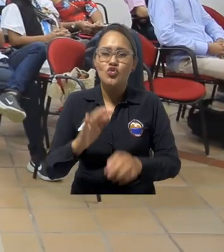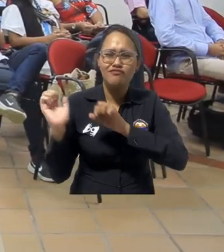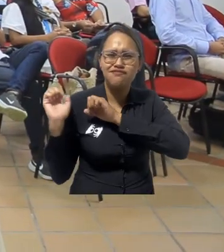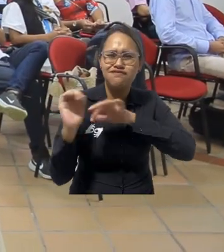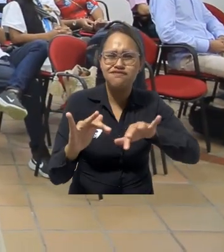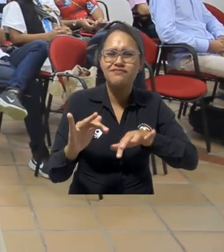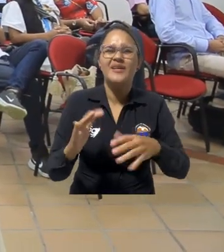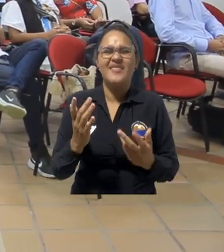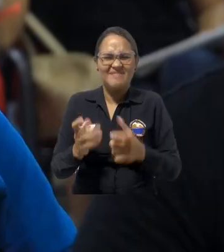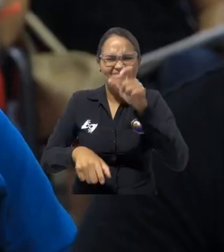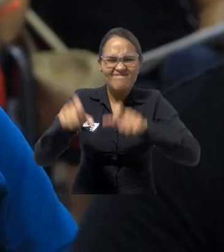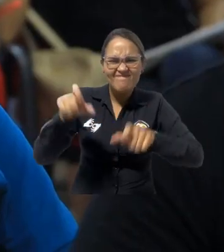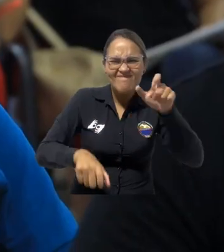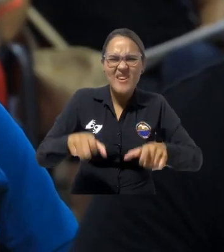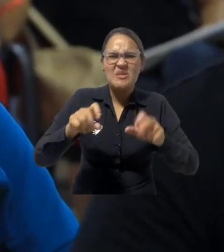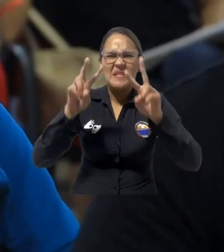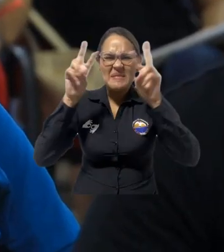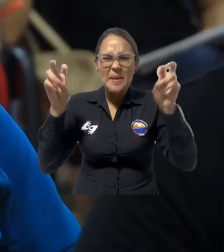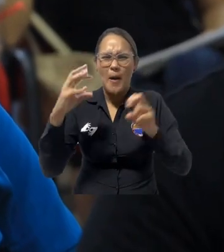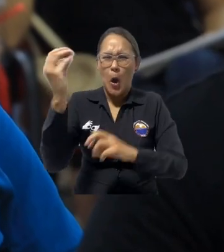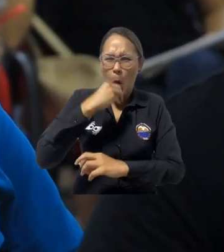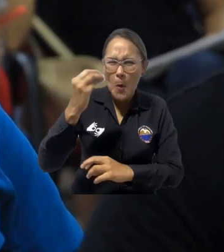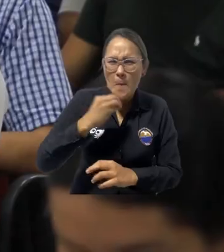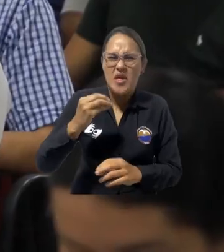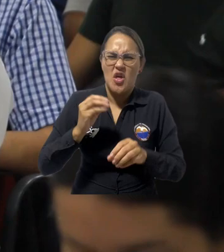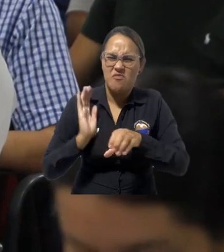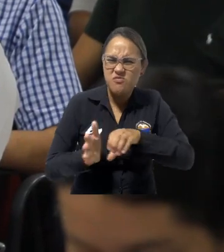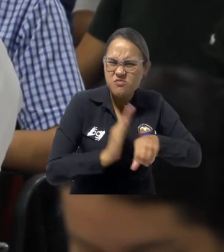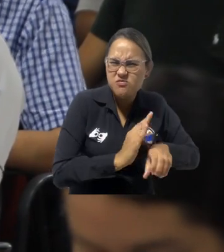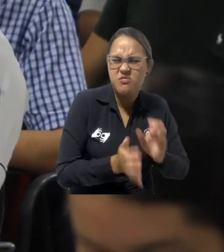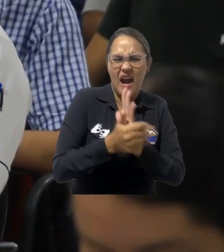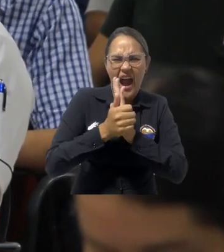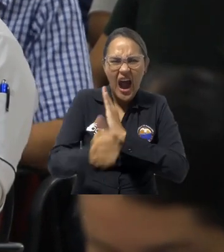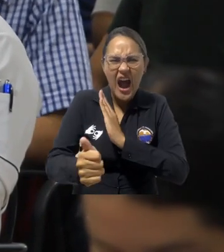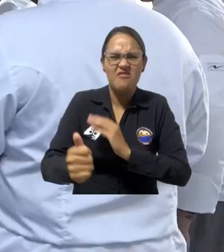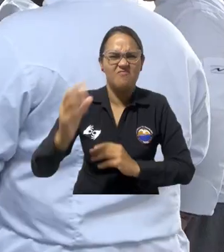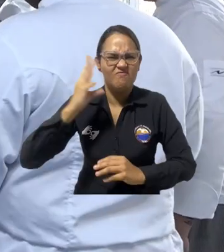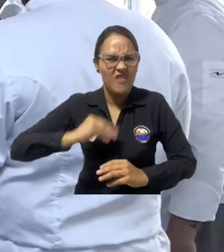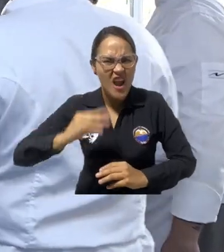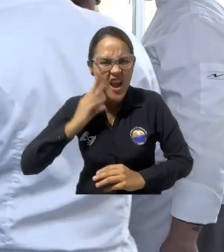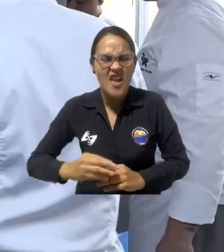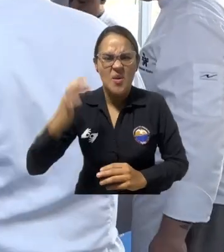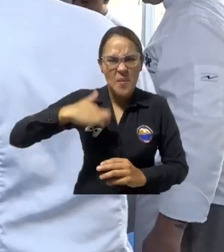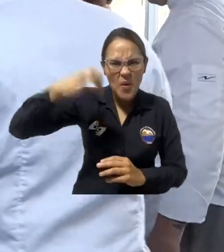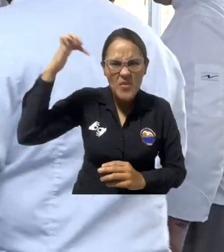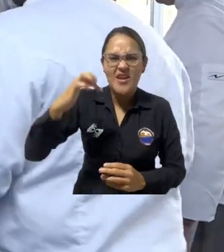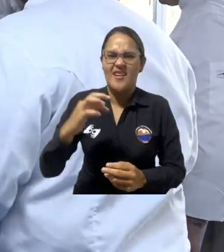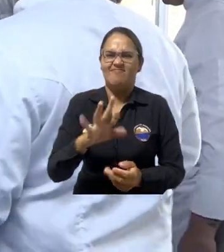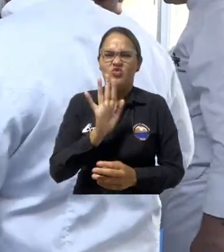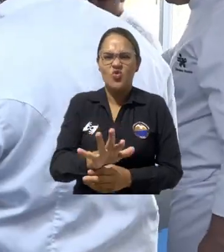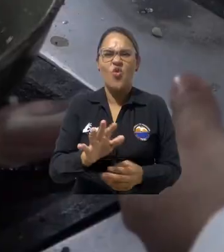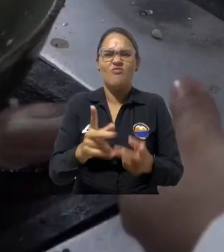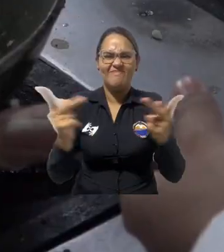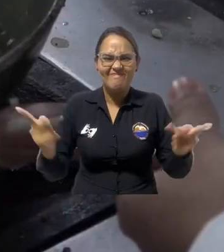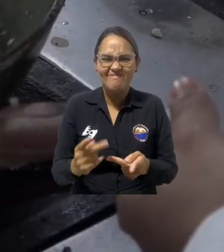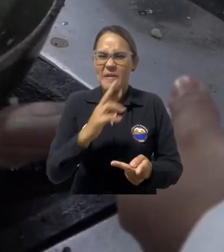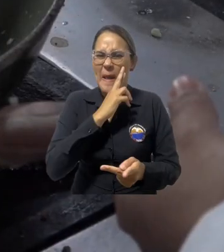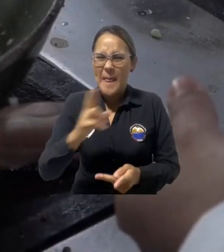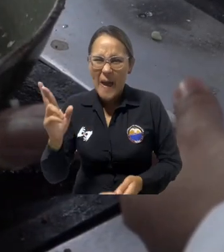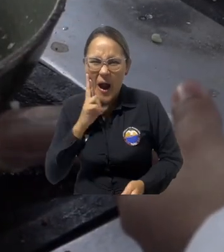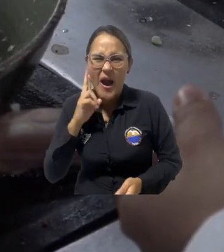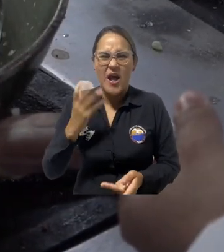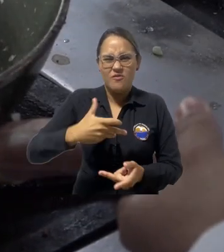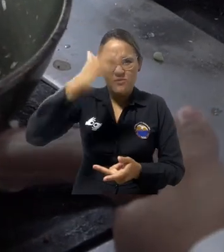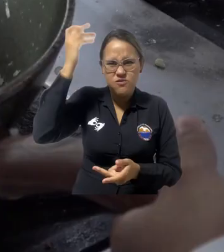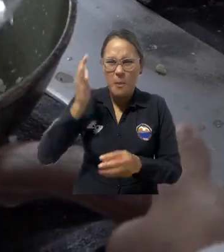El evento que convocó a todos los actores de la cadena de valor de los alimentos, cocineros tradicionales, profesionales de la cultura culinaria, restaurantes,